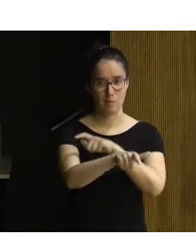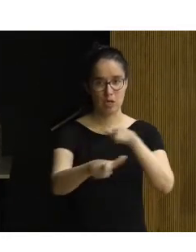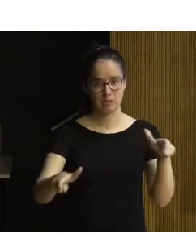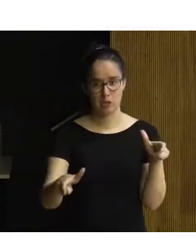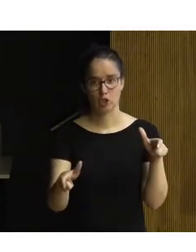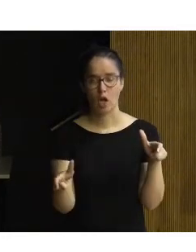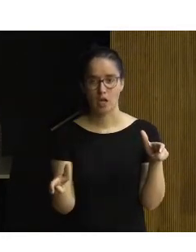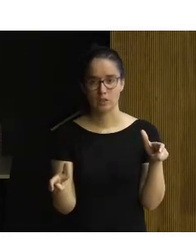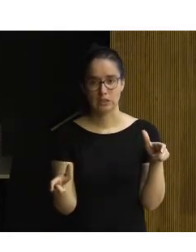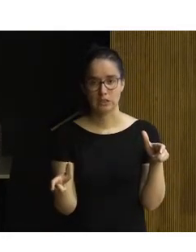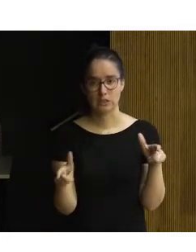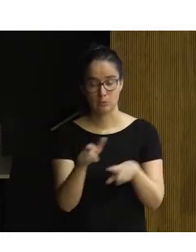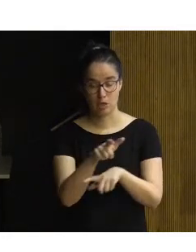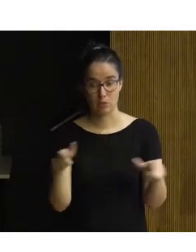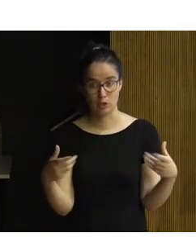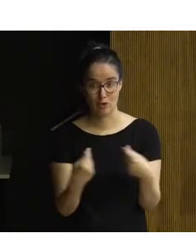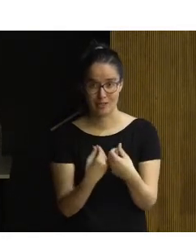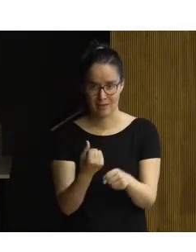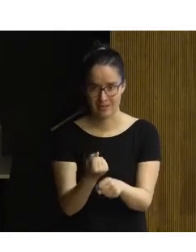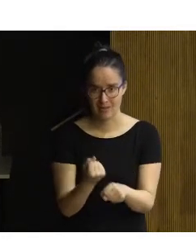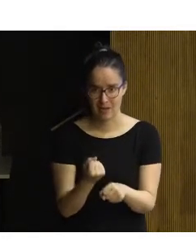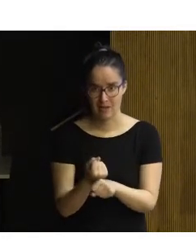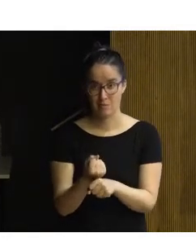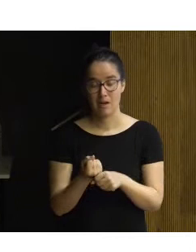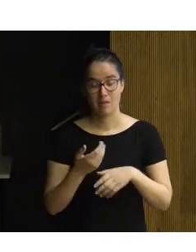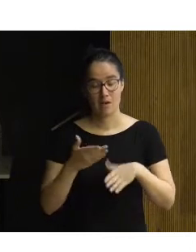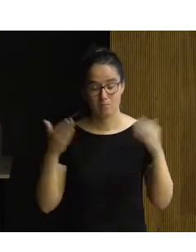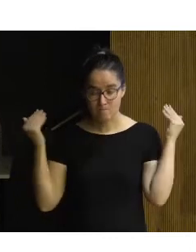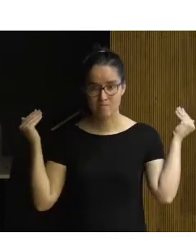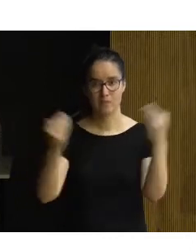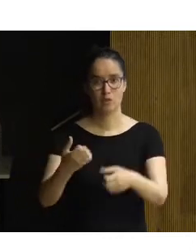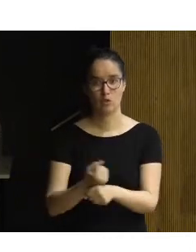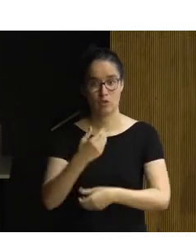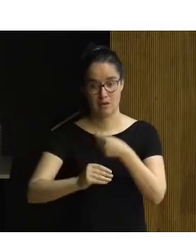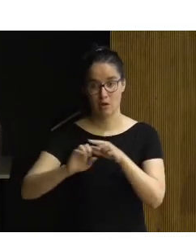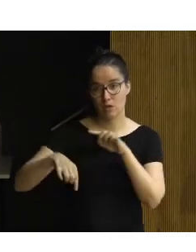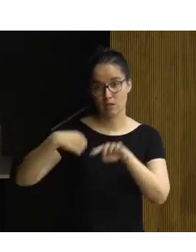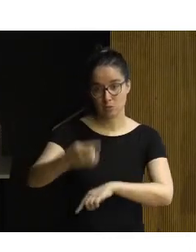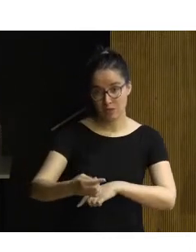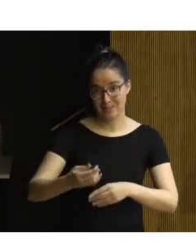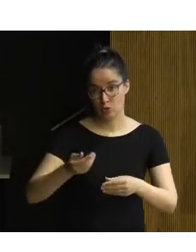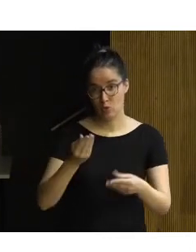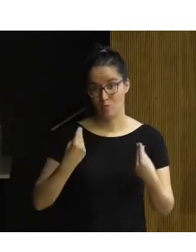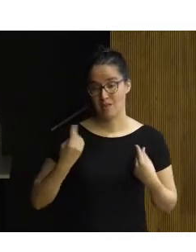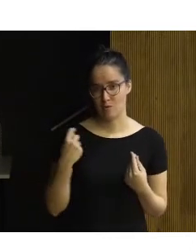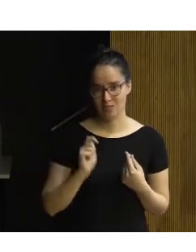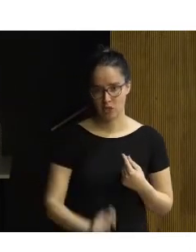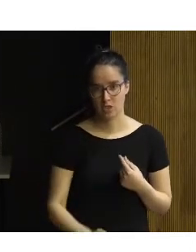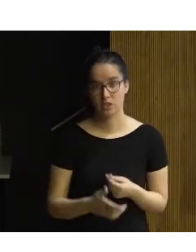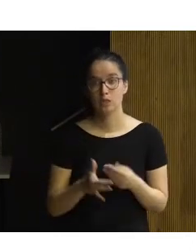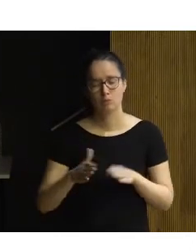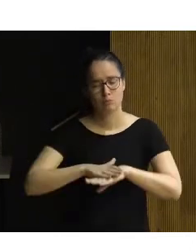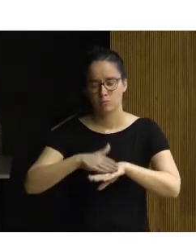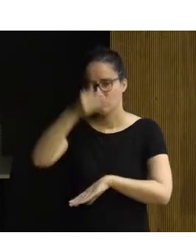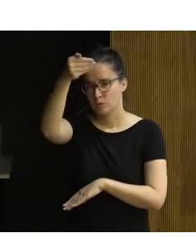hacia las que van a trabajar, hacia las que van a orientar todo el trabajo posterior de sus carreras profesionales. Eso es